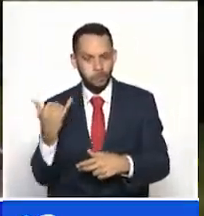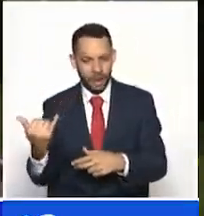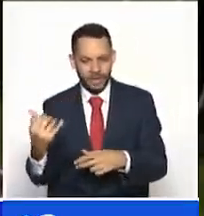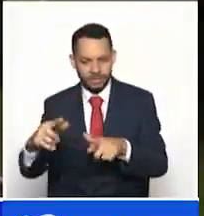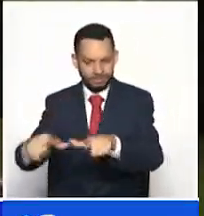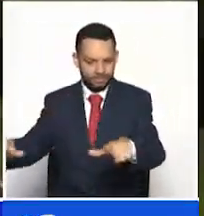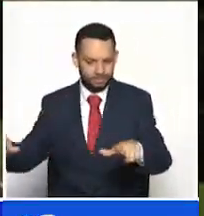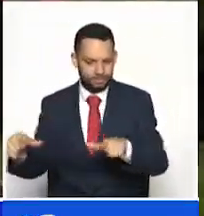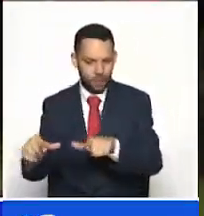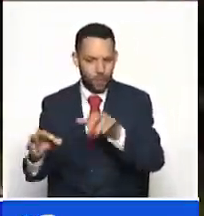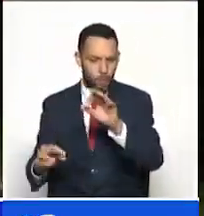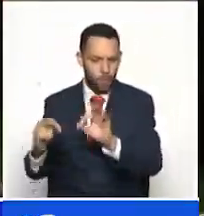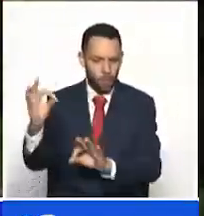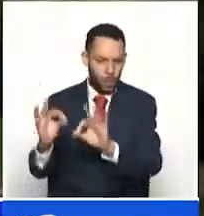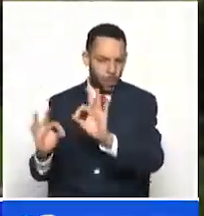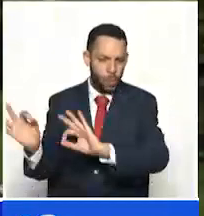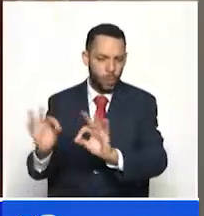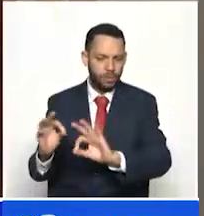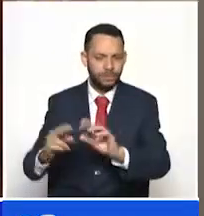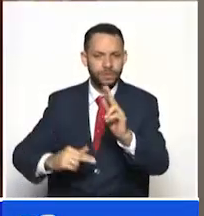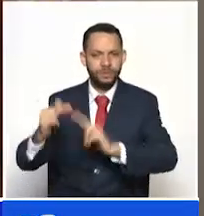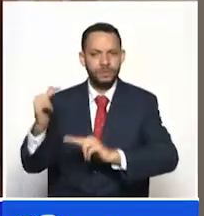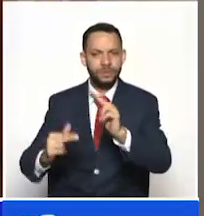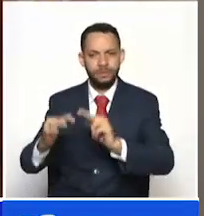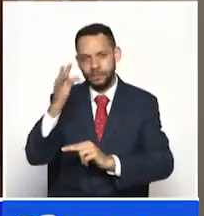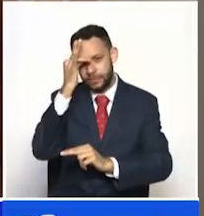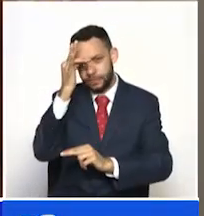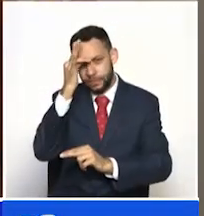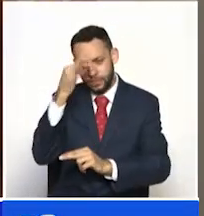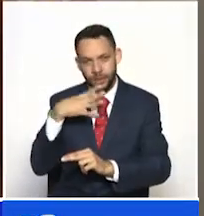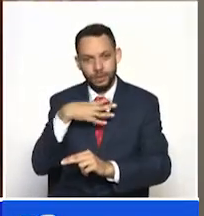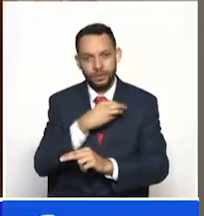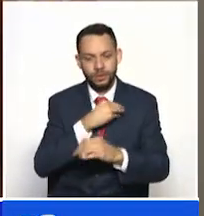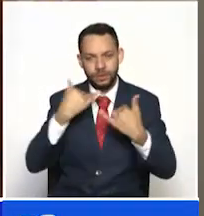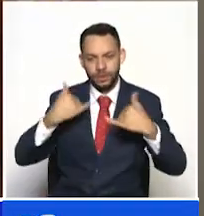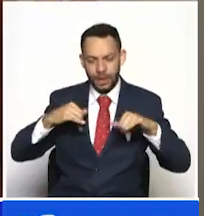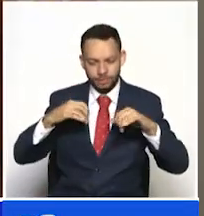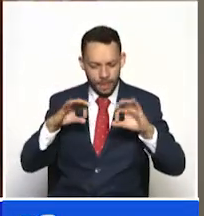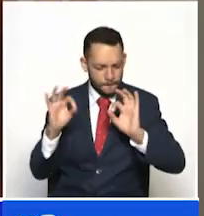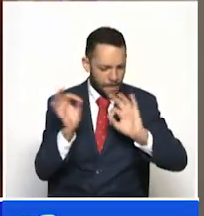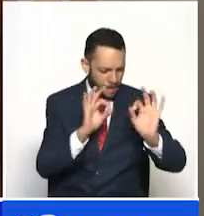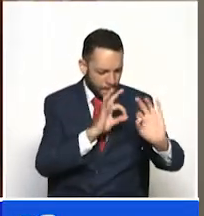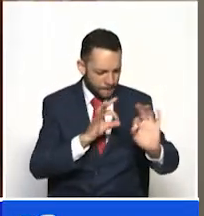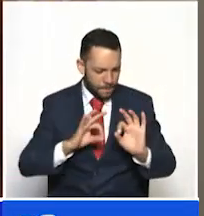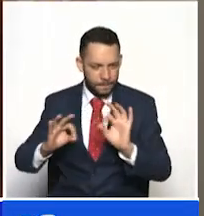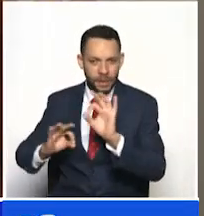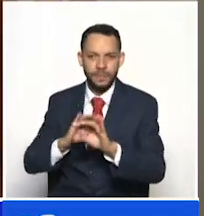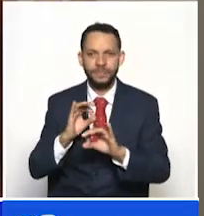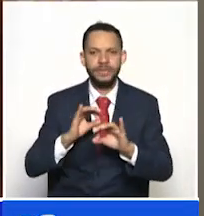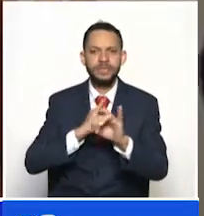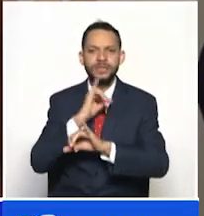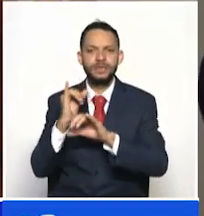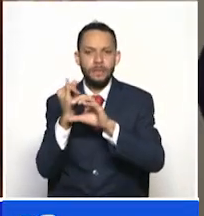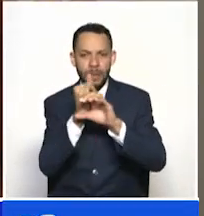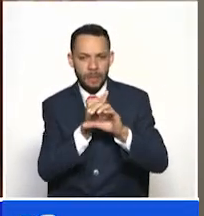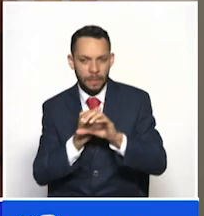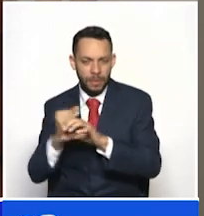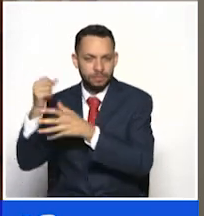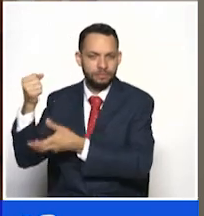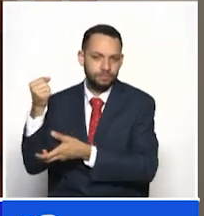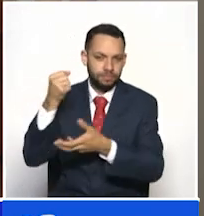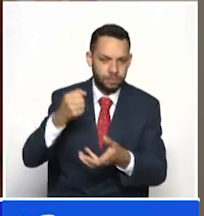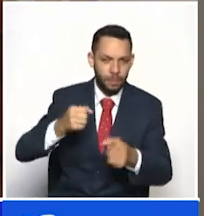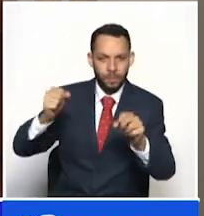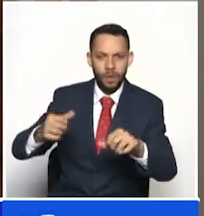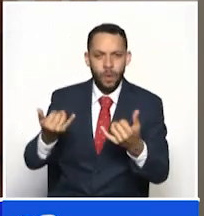importante clínica. Ese es un tema que la agencia de inversiones hizo gestión, logró que además inversionistas llegaran al Quindío para ver esa clínica de alto nivel y está